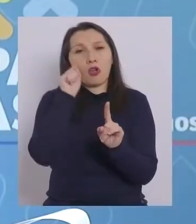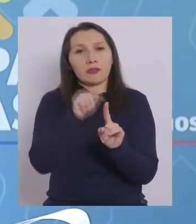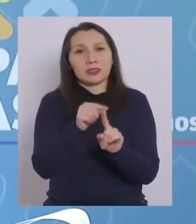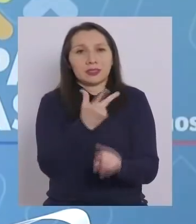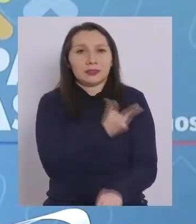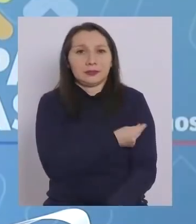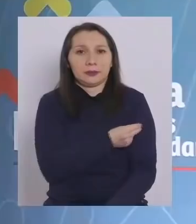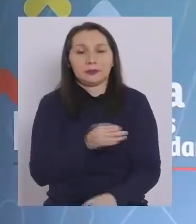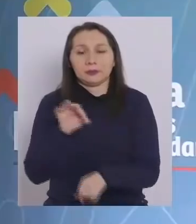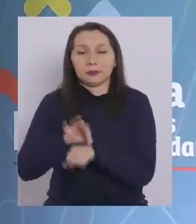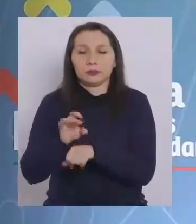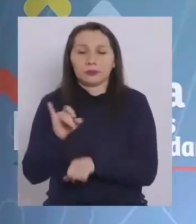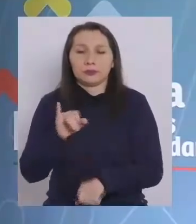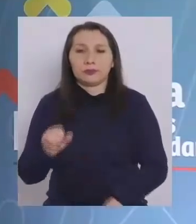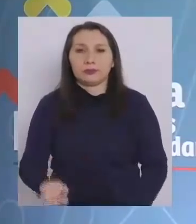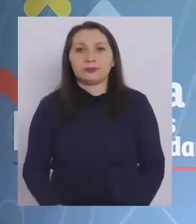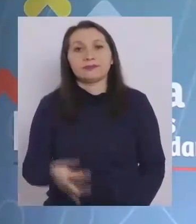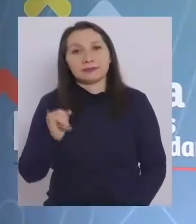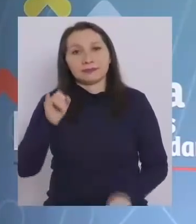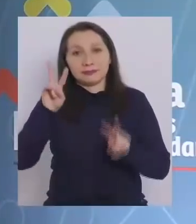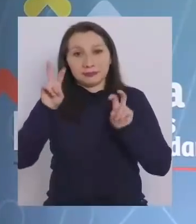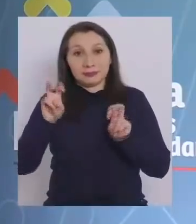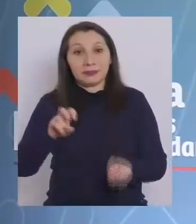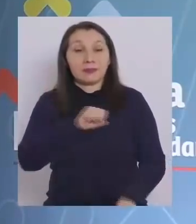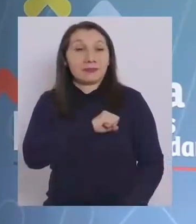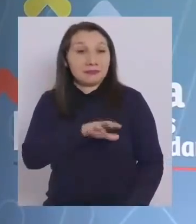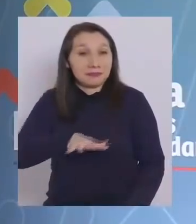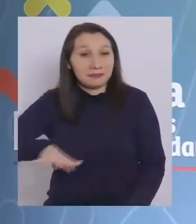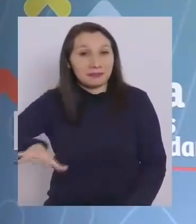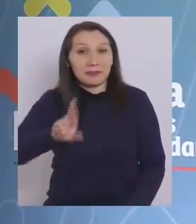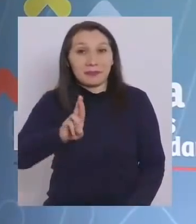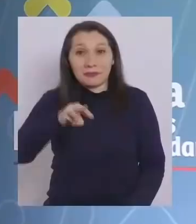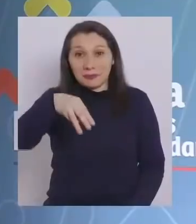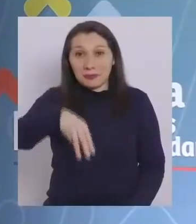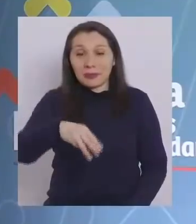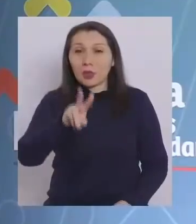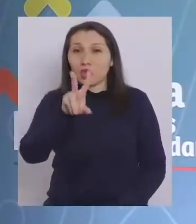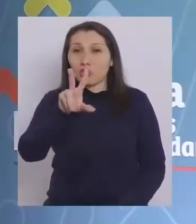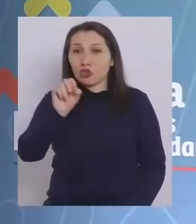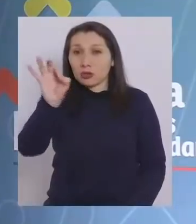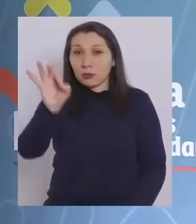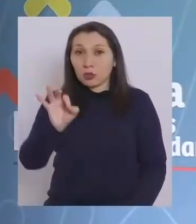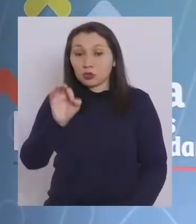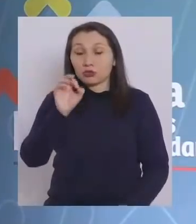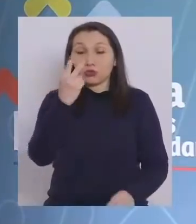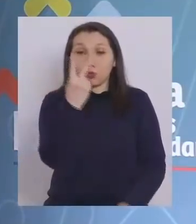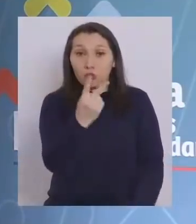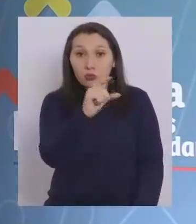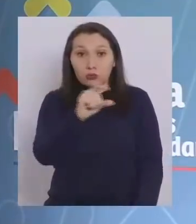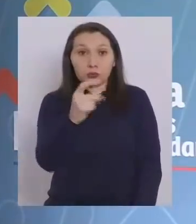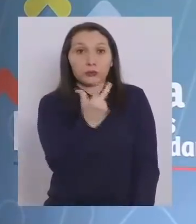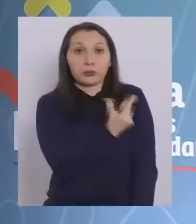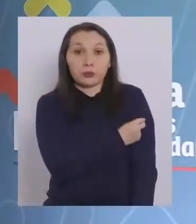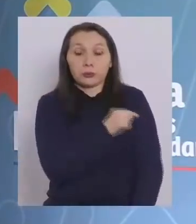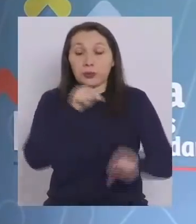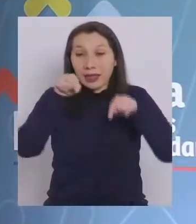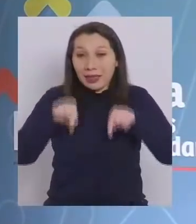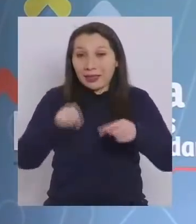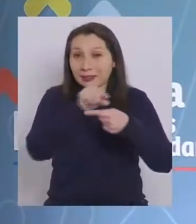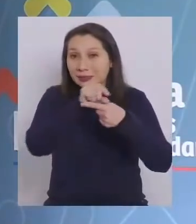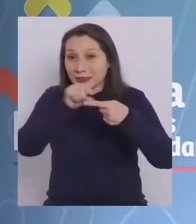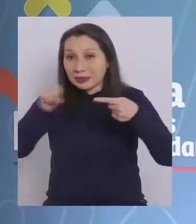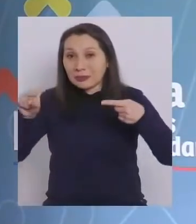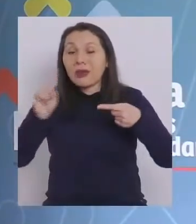Doctora Daza. Sí, con respecto a la región metropolitana y para alcanzar el 80% con las dos dosis, esta semana le corresponde